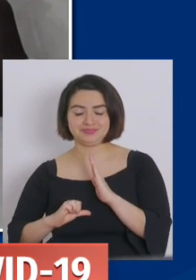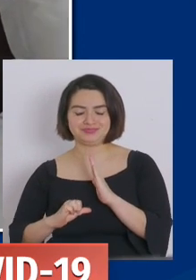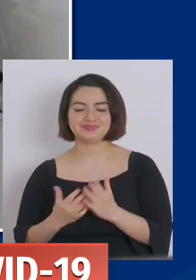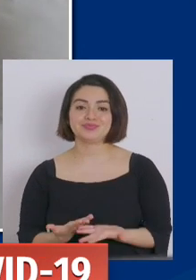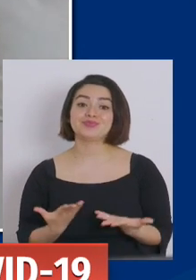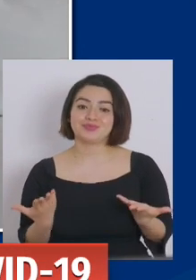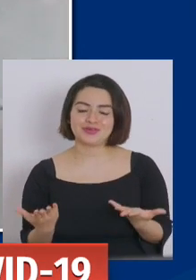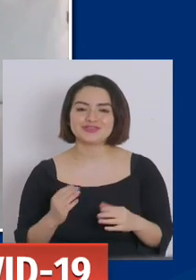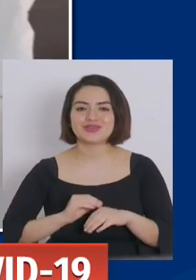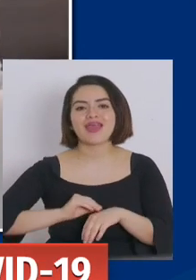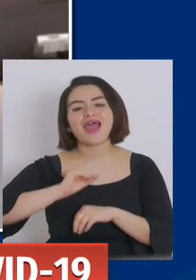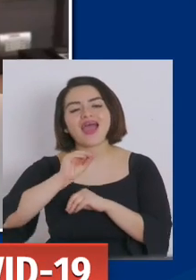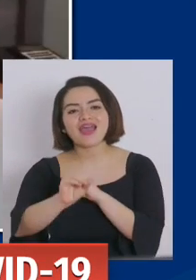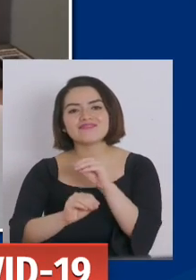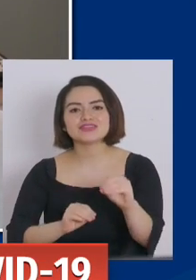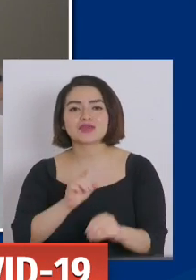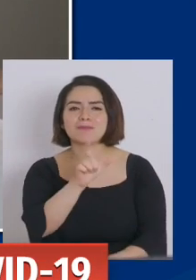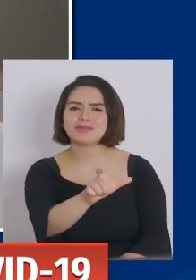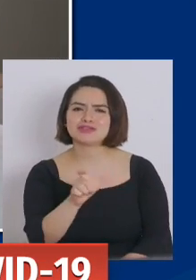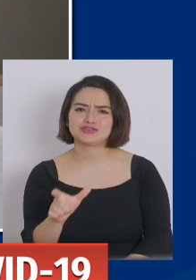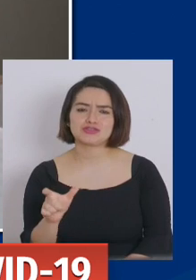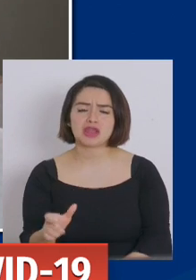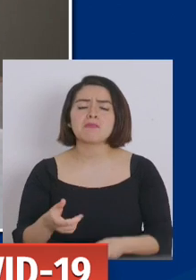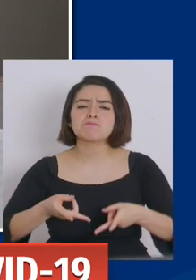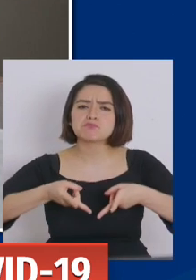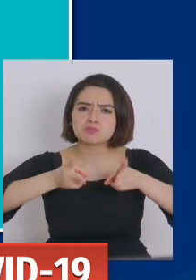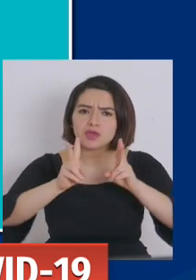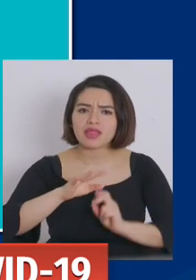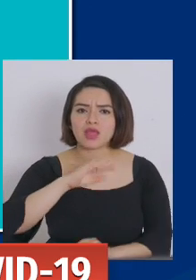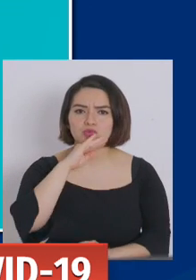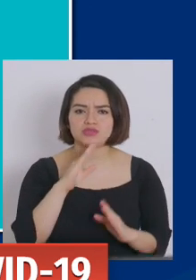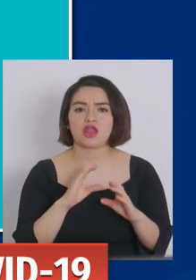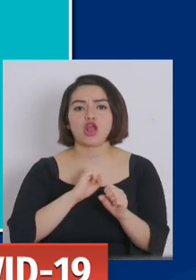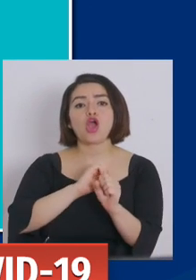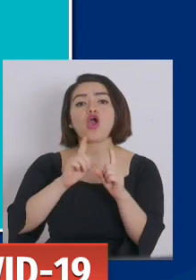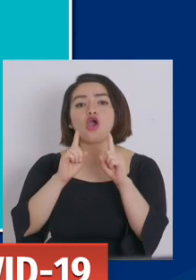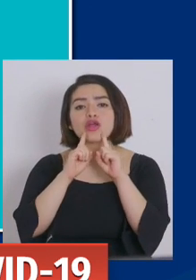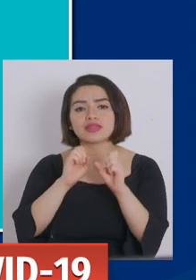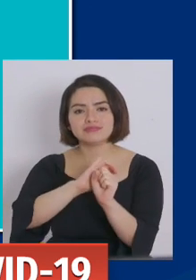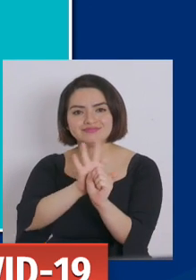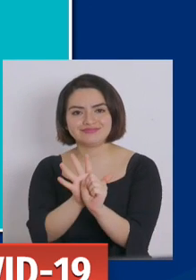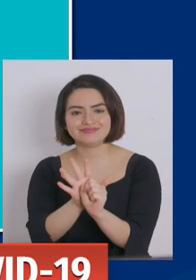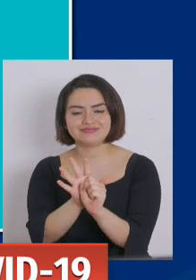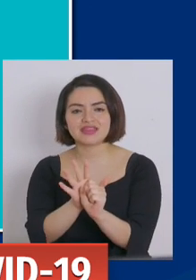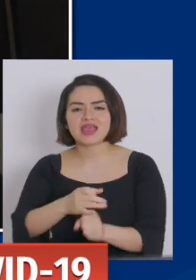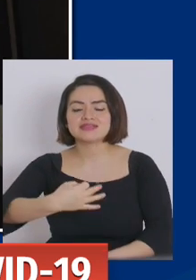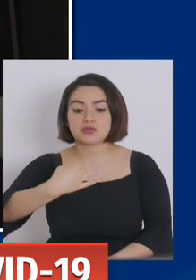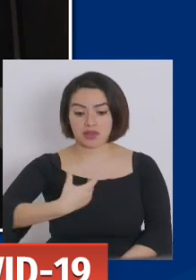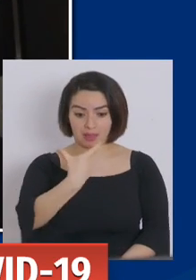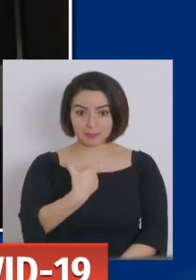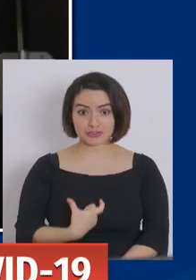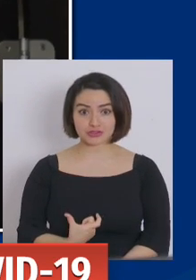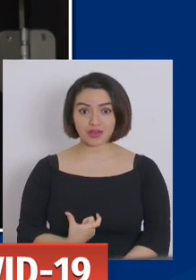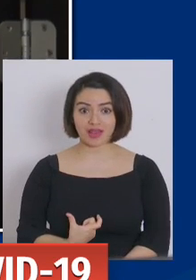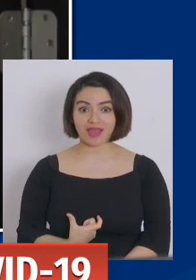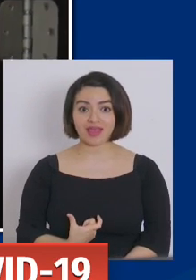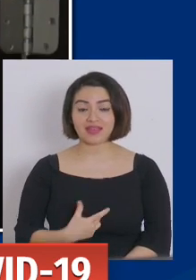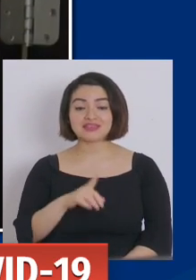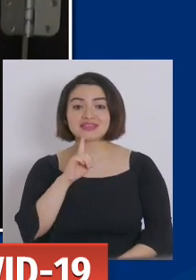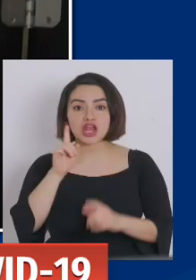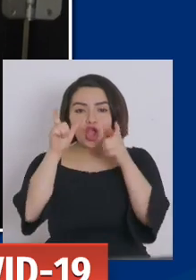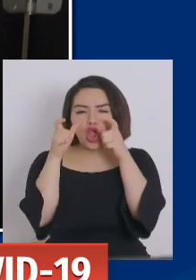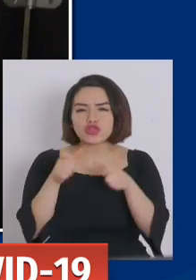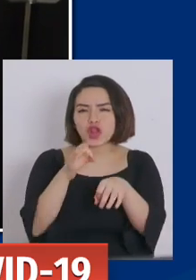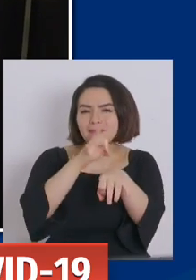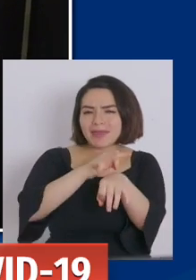llamado a las personas que se aíslen en la residencia sanitaria. Esto es un acto de seguridad para la persona porque va a tener un control